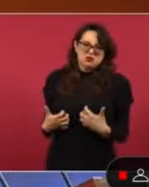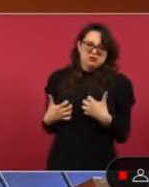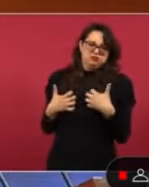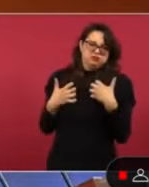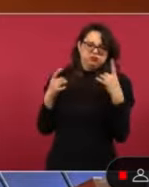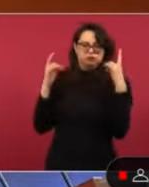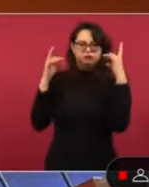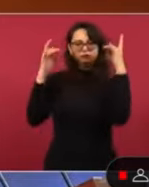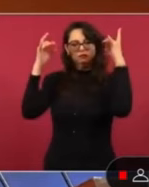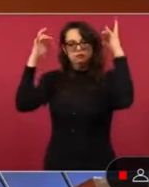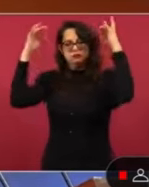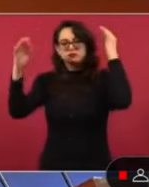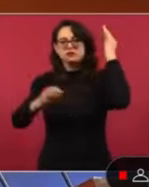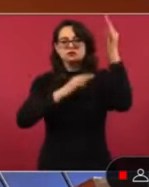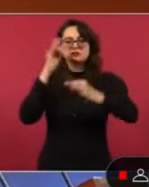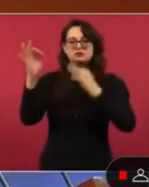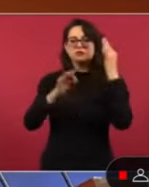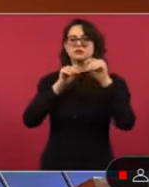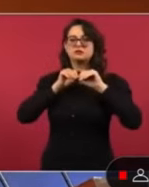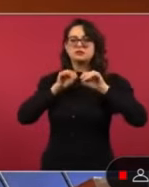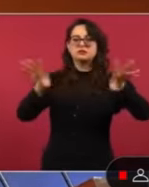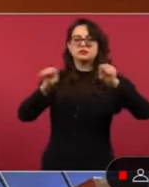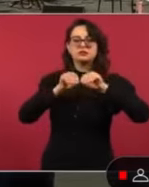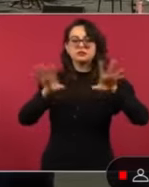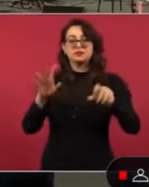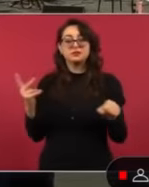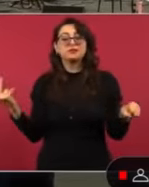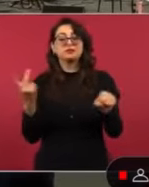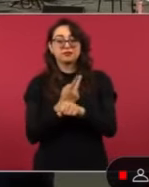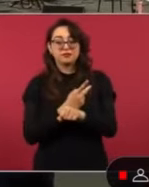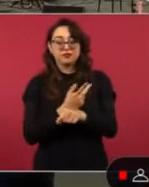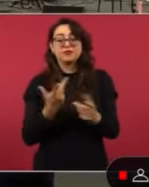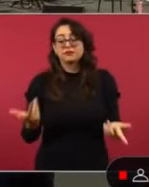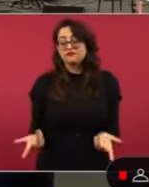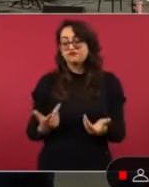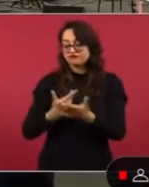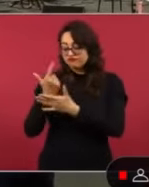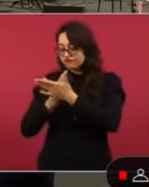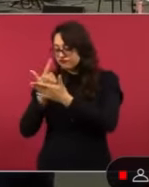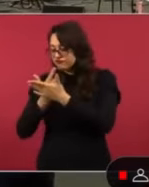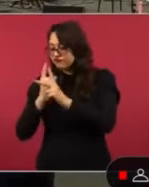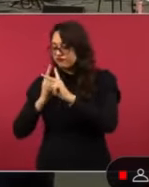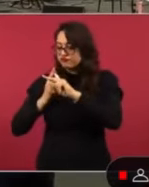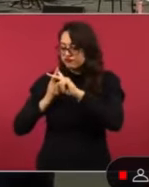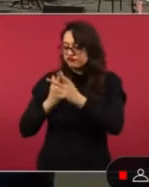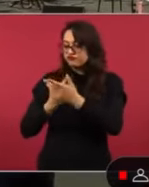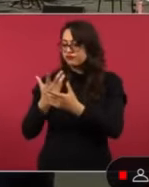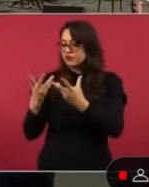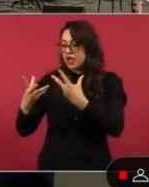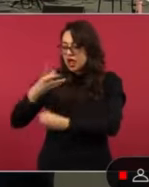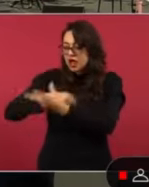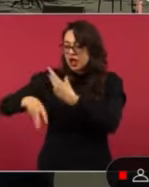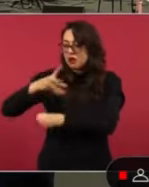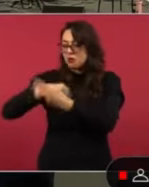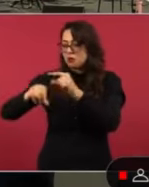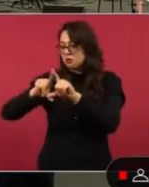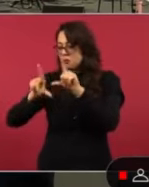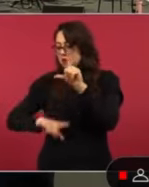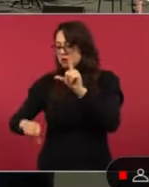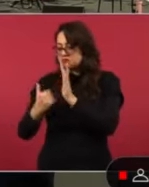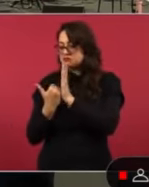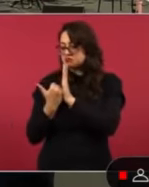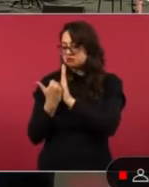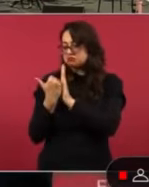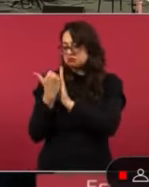su enojo, sabemos, es por los buenos indicadores económicos y el impacto de las obras del gobierno federal, pero también todo por el apoyo